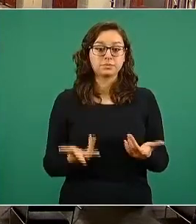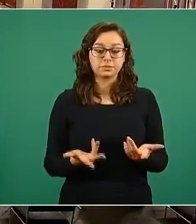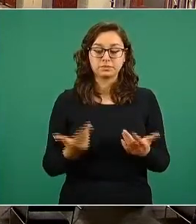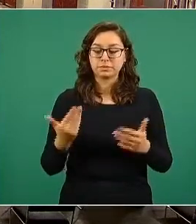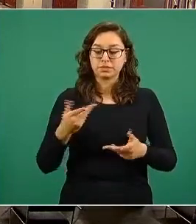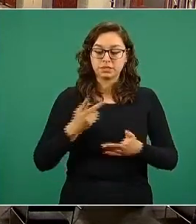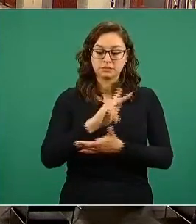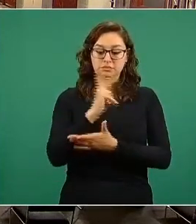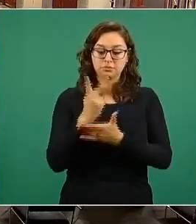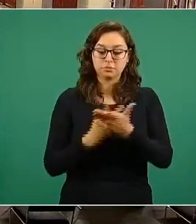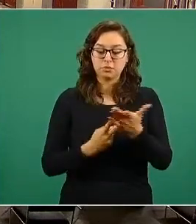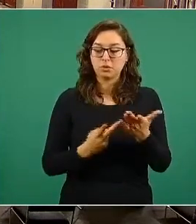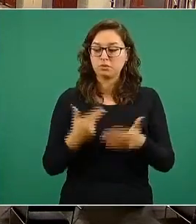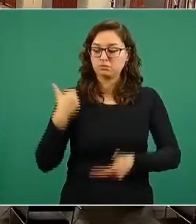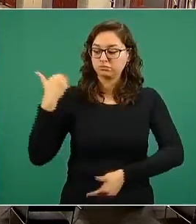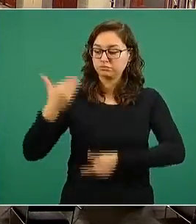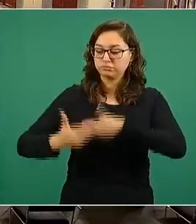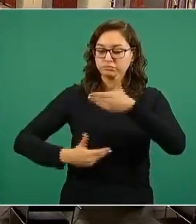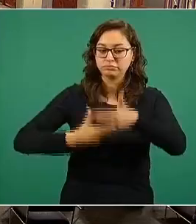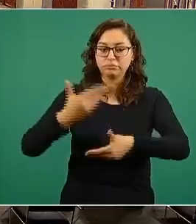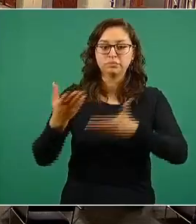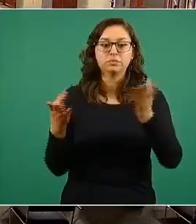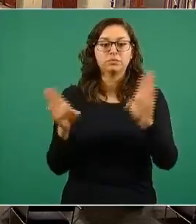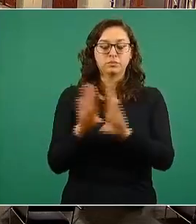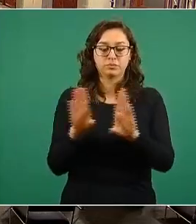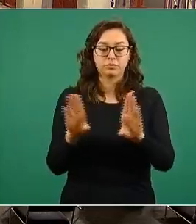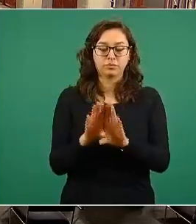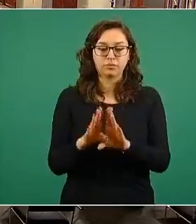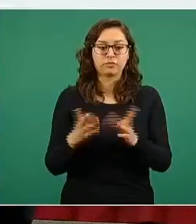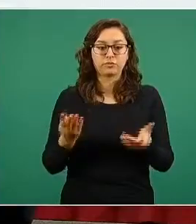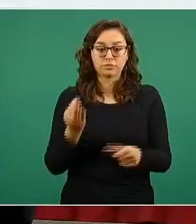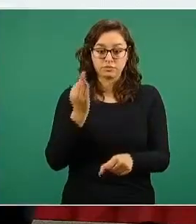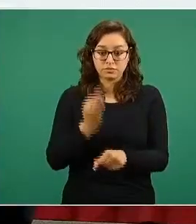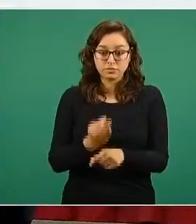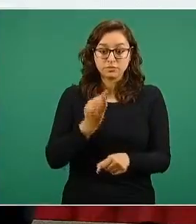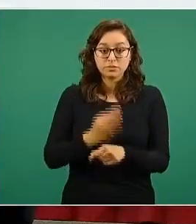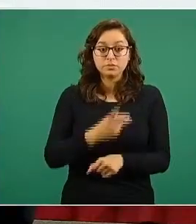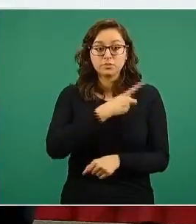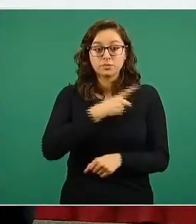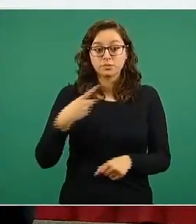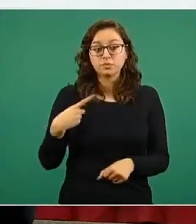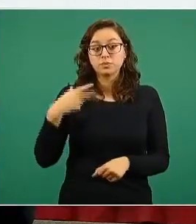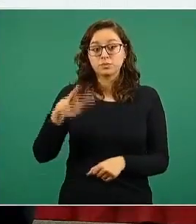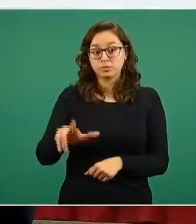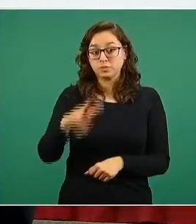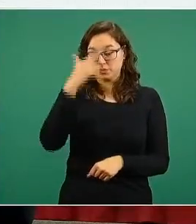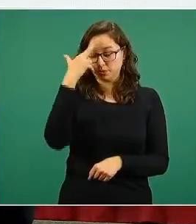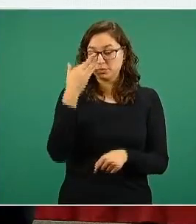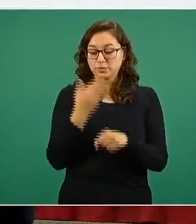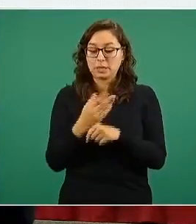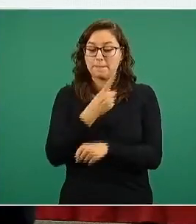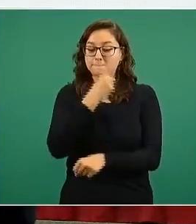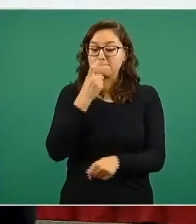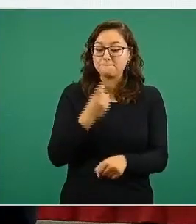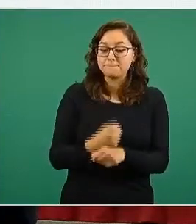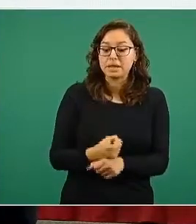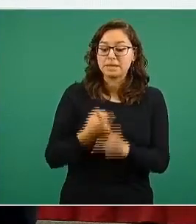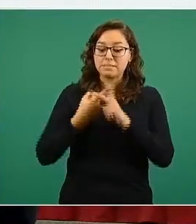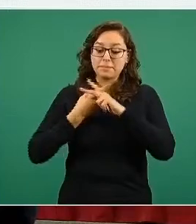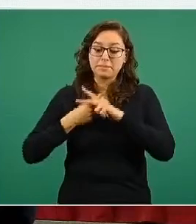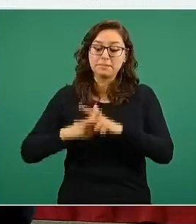hasta este momento, en donde estamos todavía, recordar en esta fase inicial que le hemos llamado la calibración del